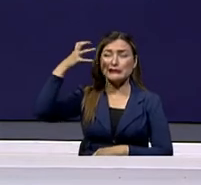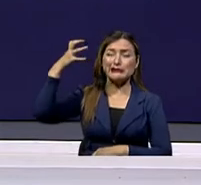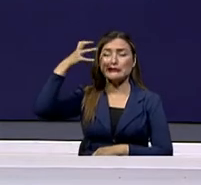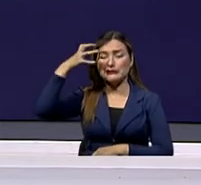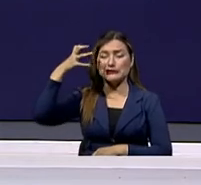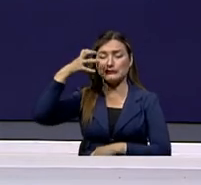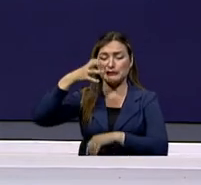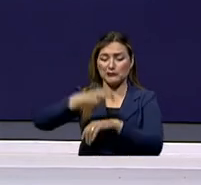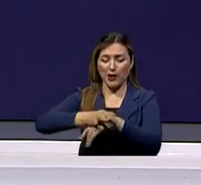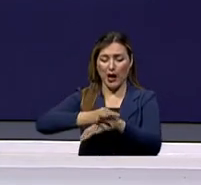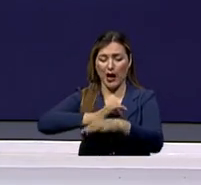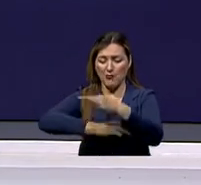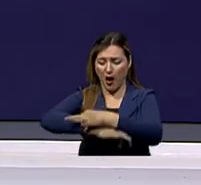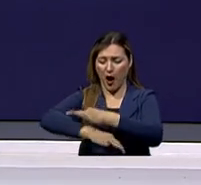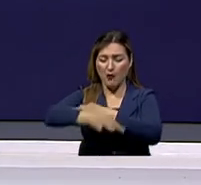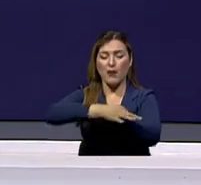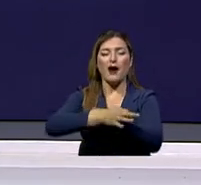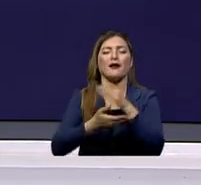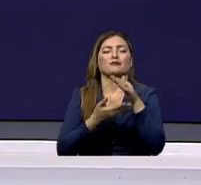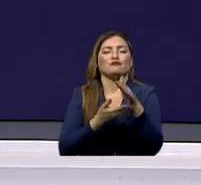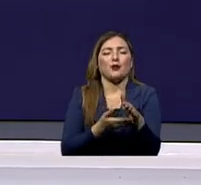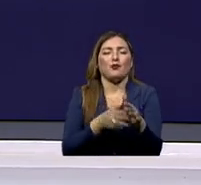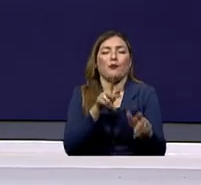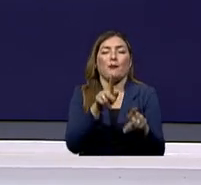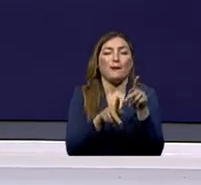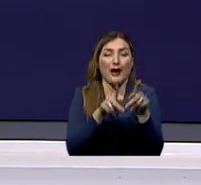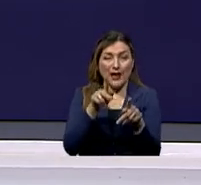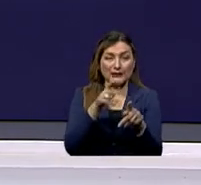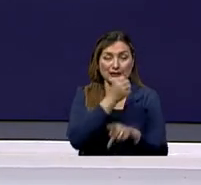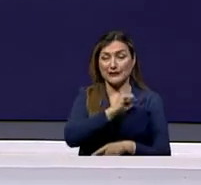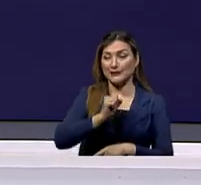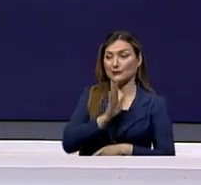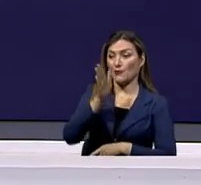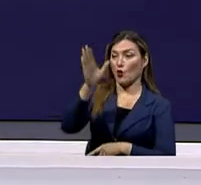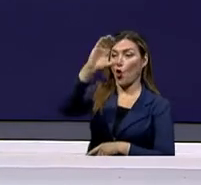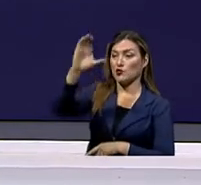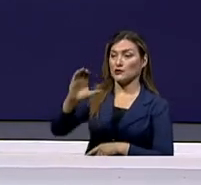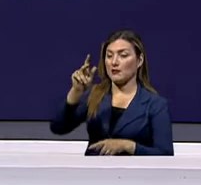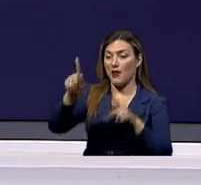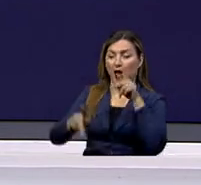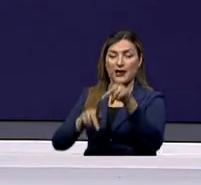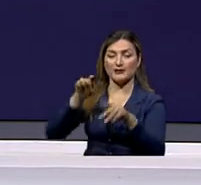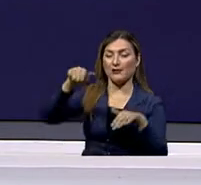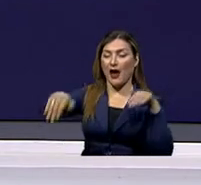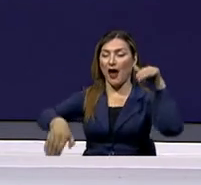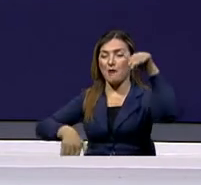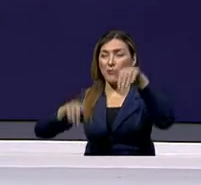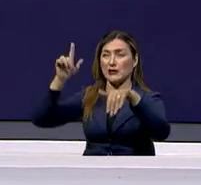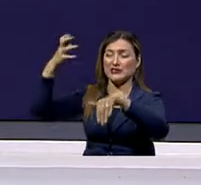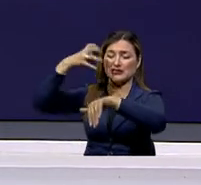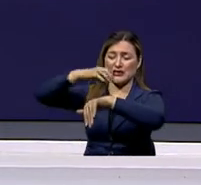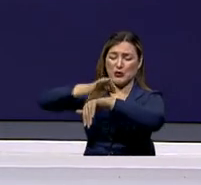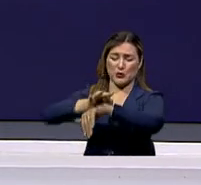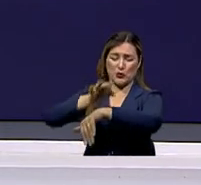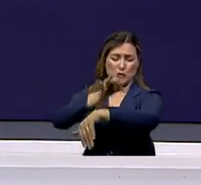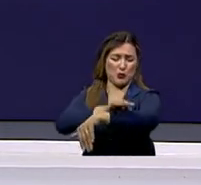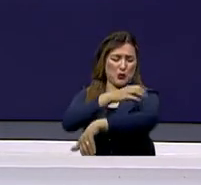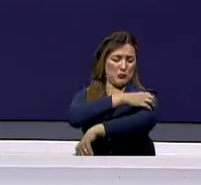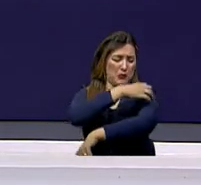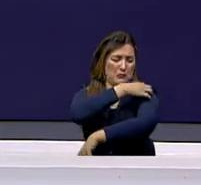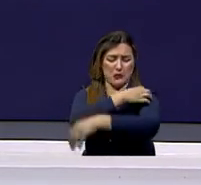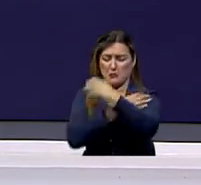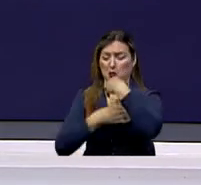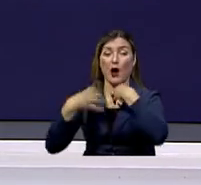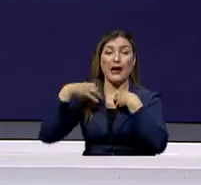tienen ampollas, después a veces nos vamos a la playa, los que somos serranos y nos salen ampollas. Ese es un factor de riesgo. Usualmente nosotros, obviamente,